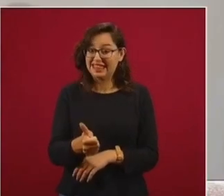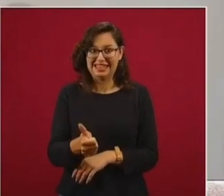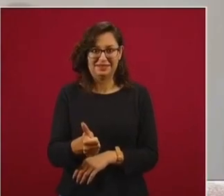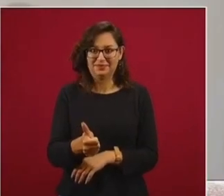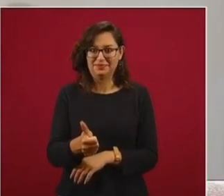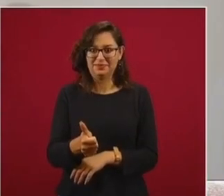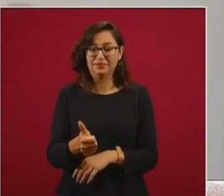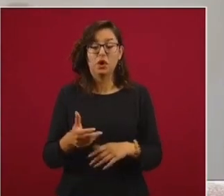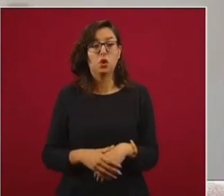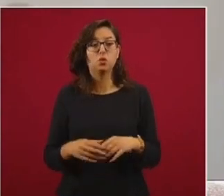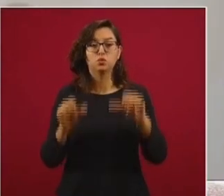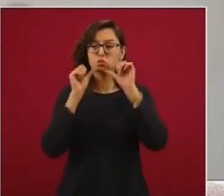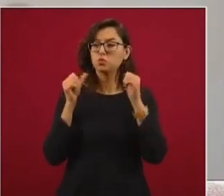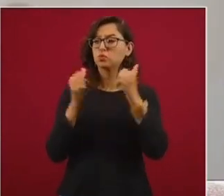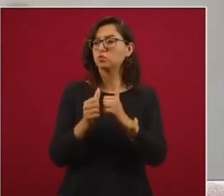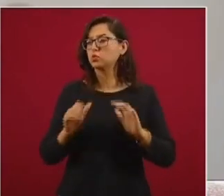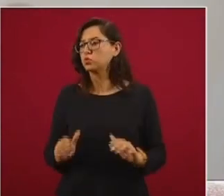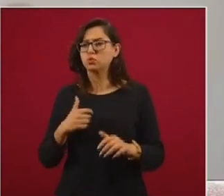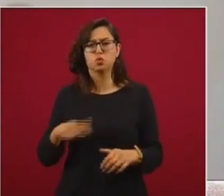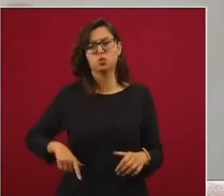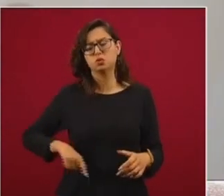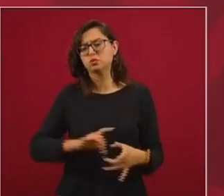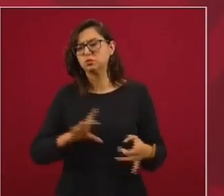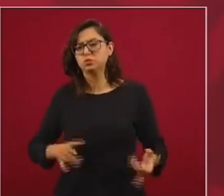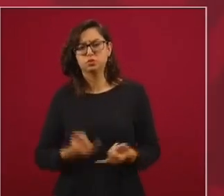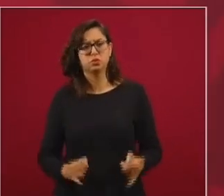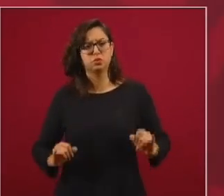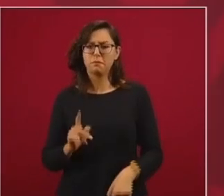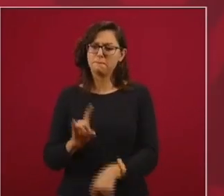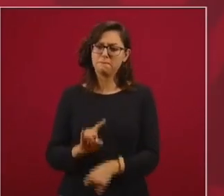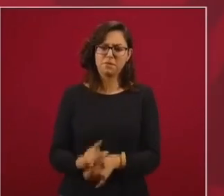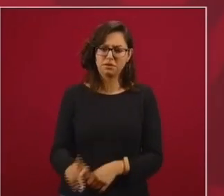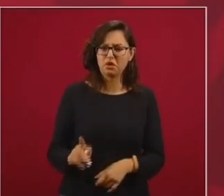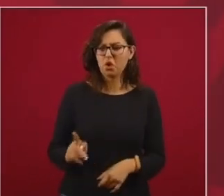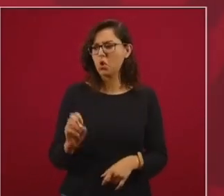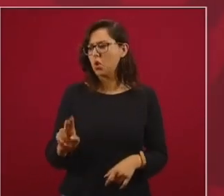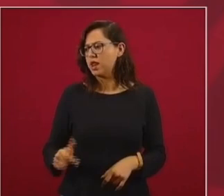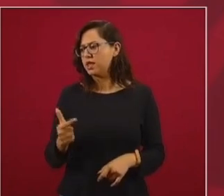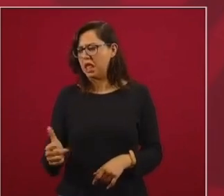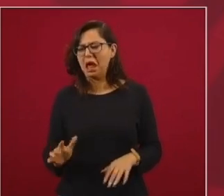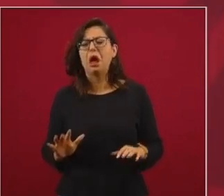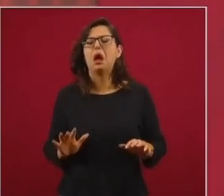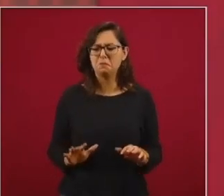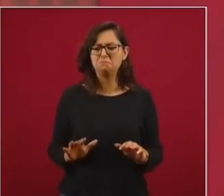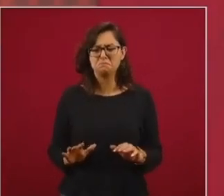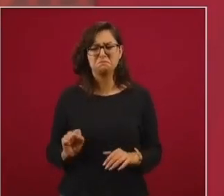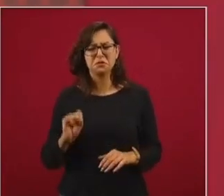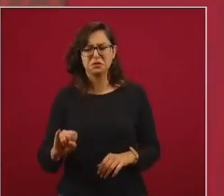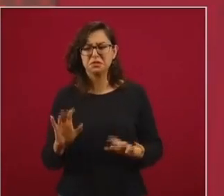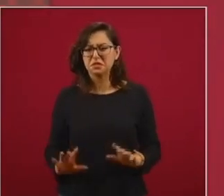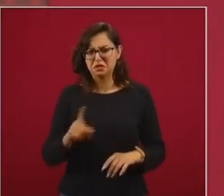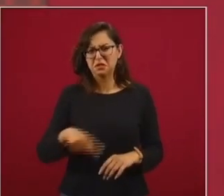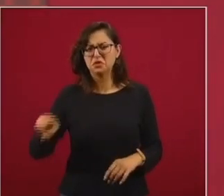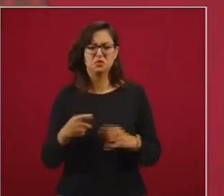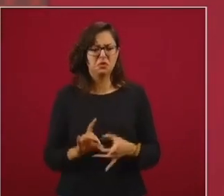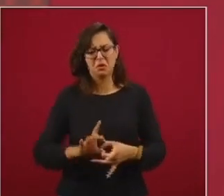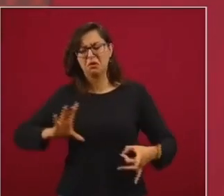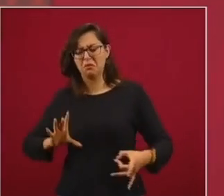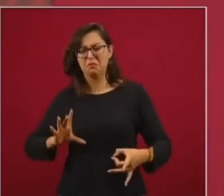supuestamente como asociaciones no gubernamentales, independientes. Pues sí, a lo mejor son independientes, pero del pueblo,